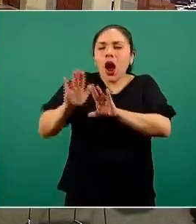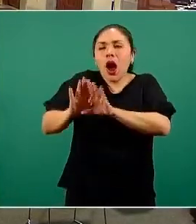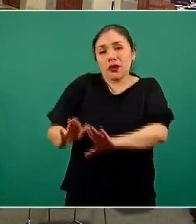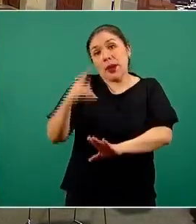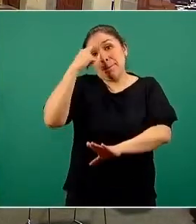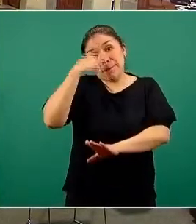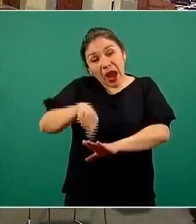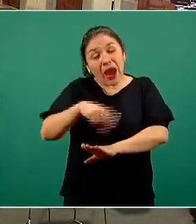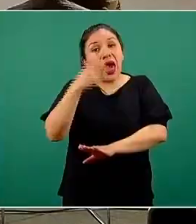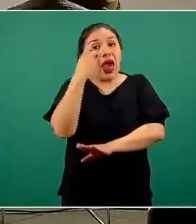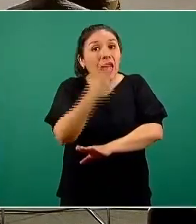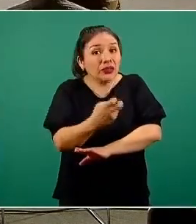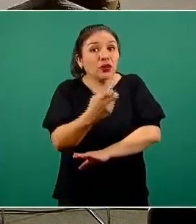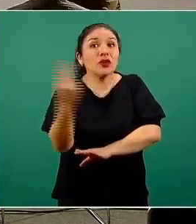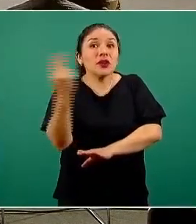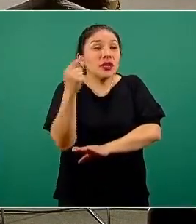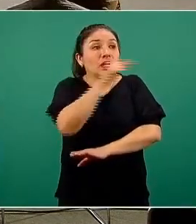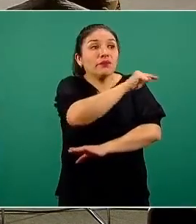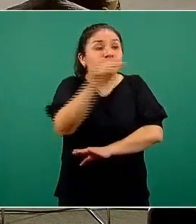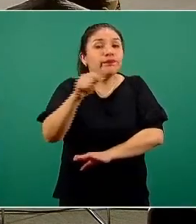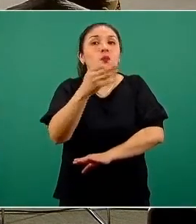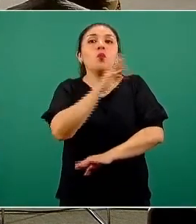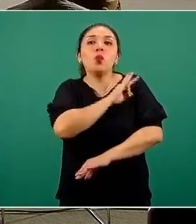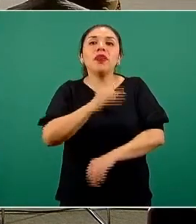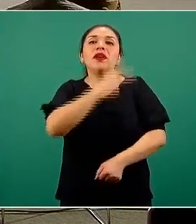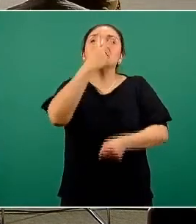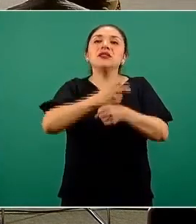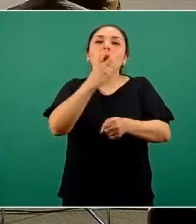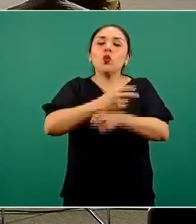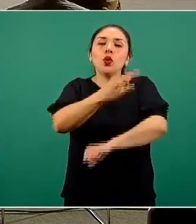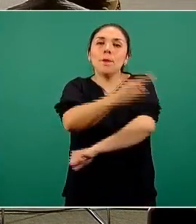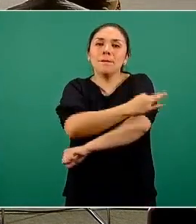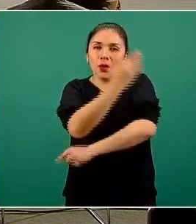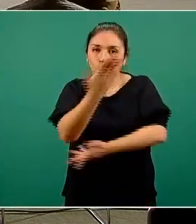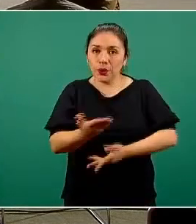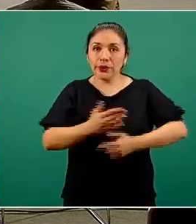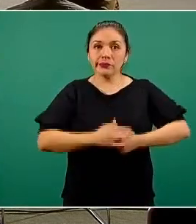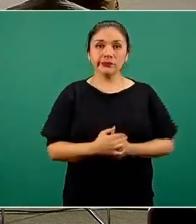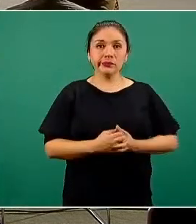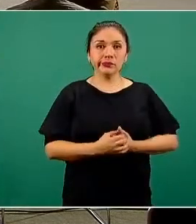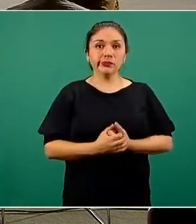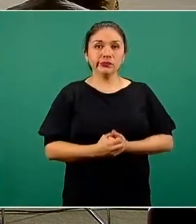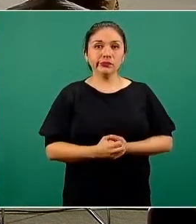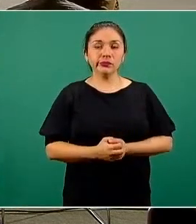para que reciban esta segunda aplicación. La siguiente, por favor.